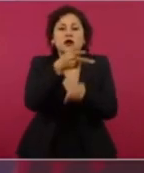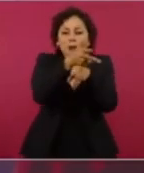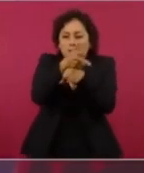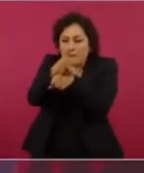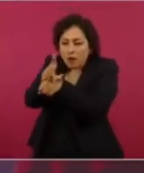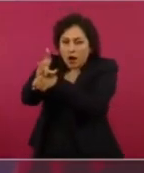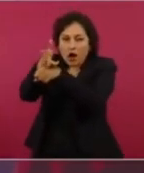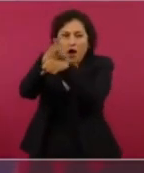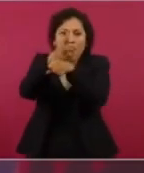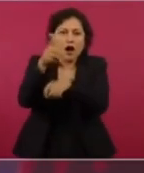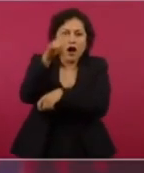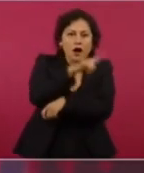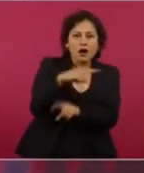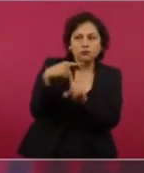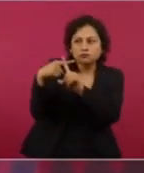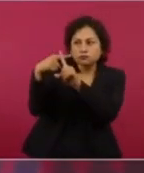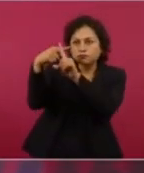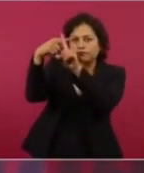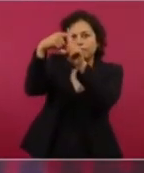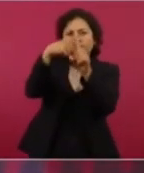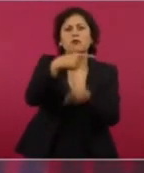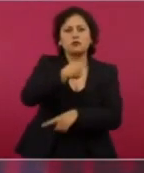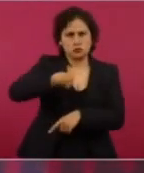llevar a cabo el seguimiento.